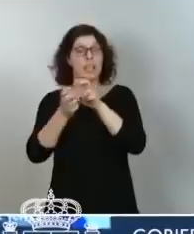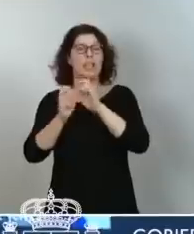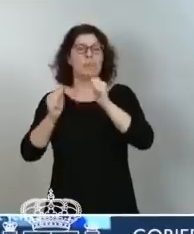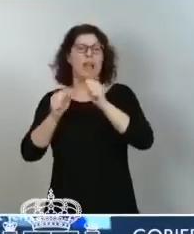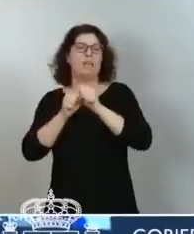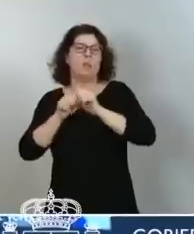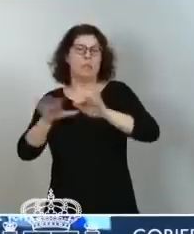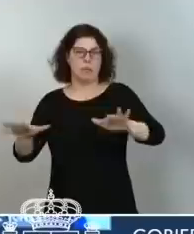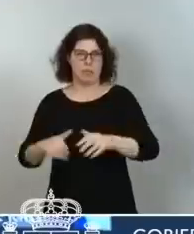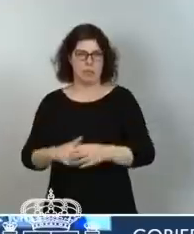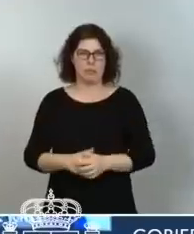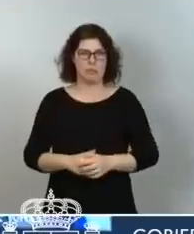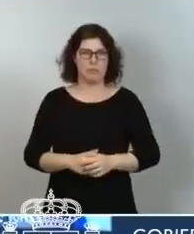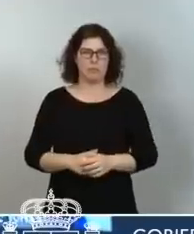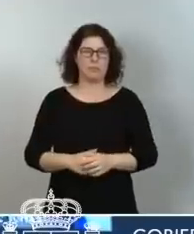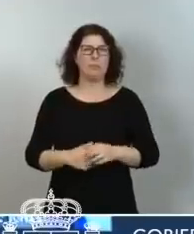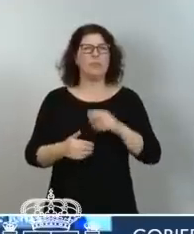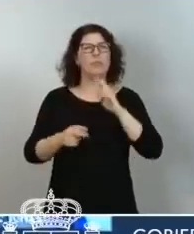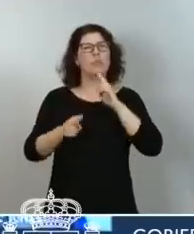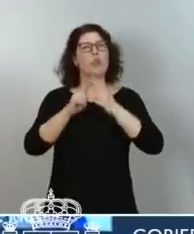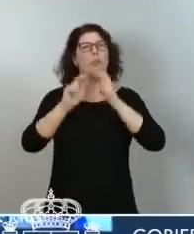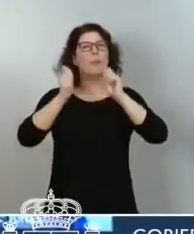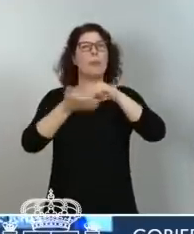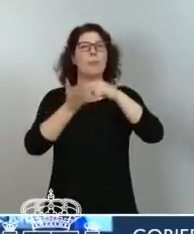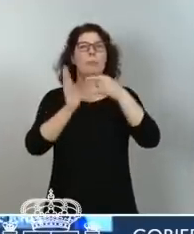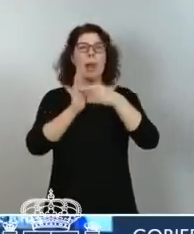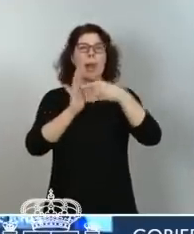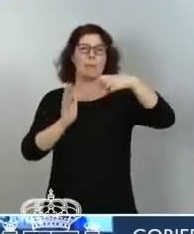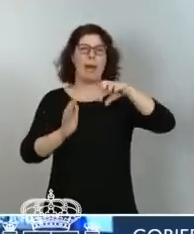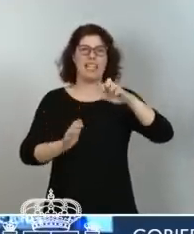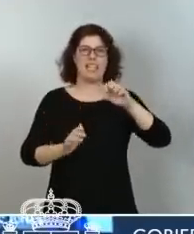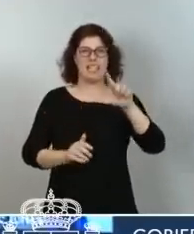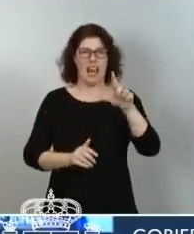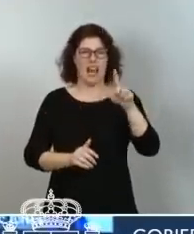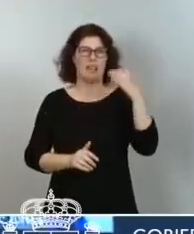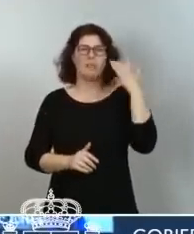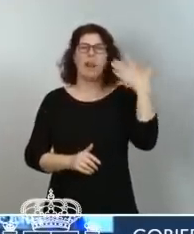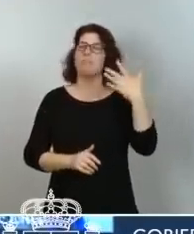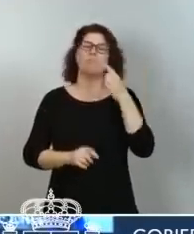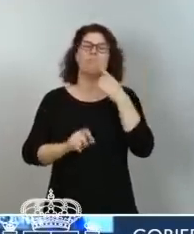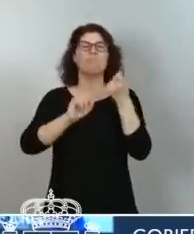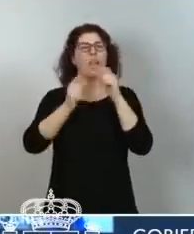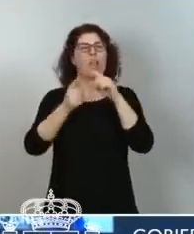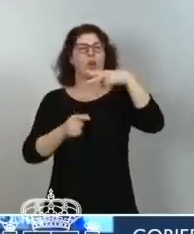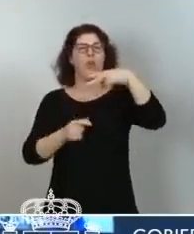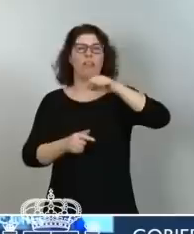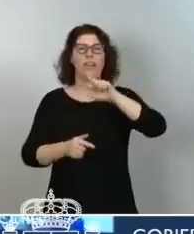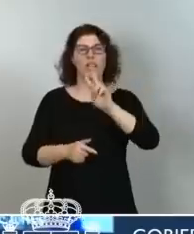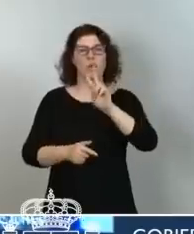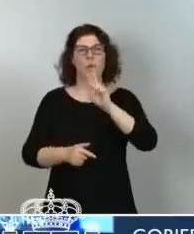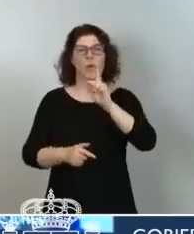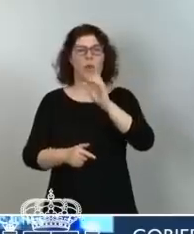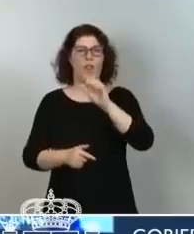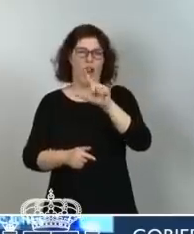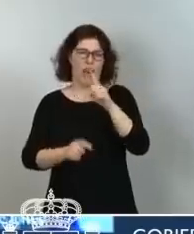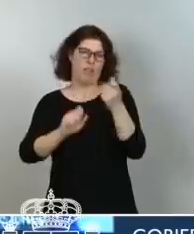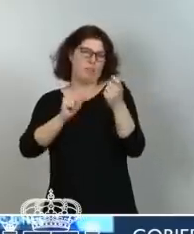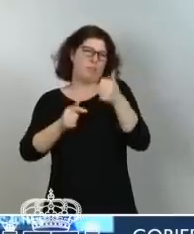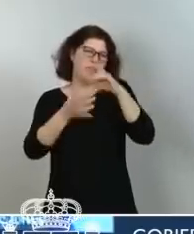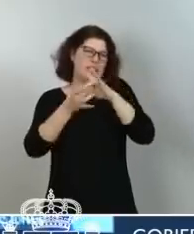Marshall, yo creo que sería más riguroso hablar de New Deal a nivel europeo. Los europeos, quizá